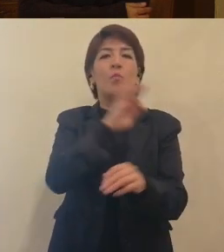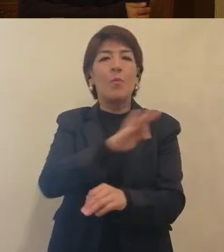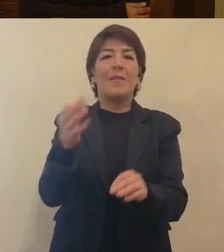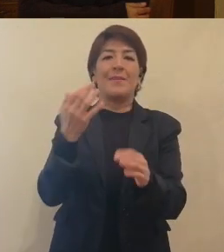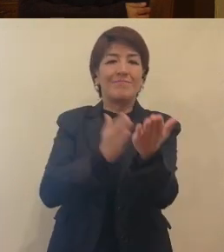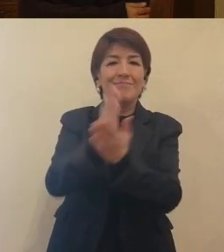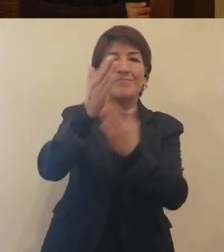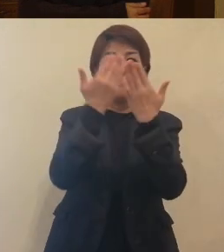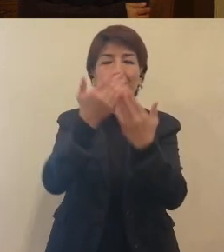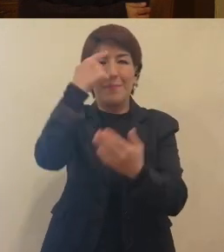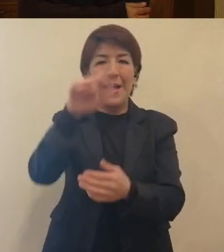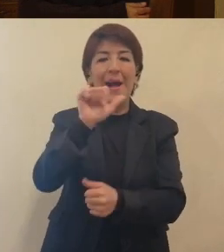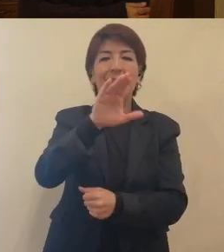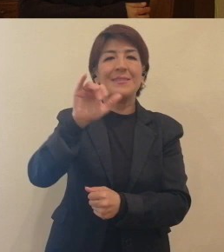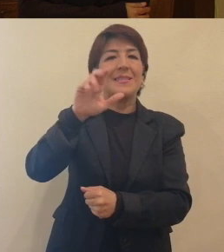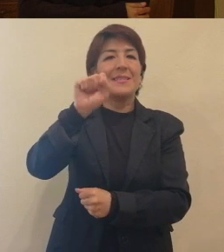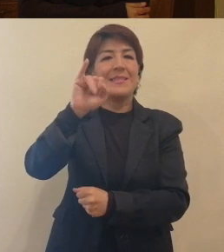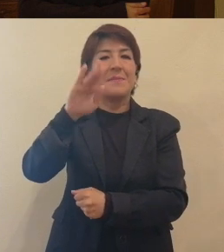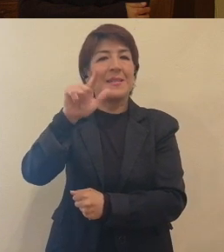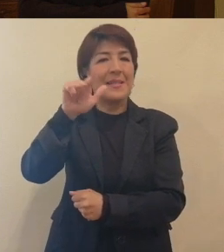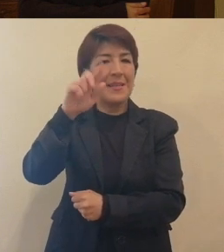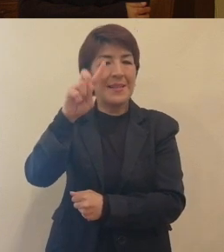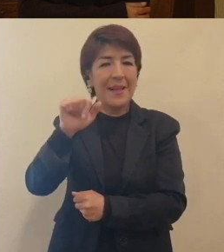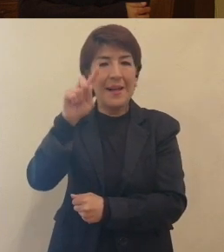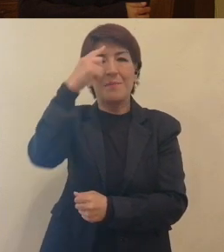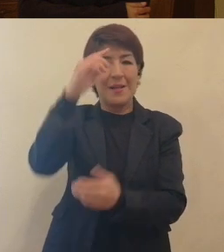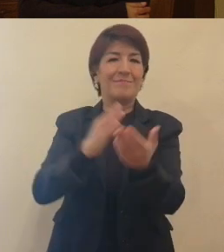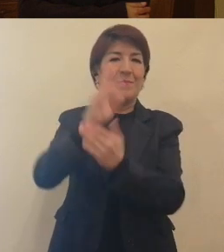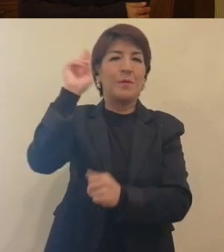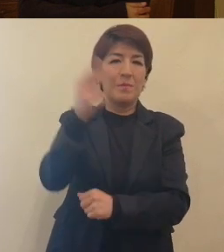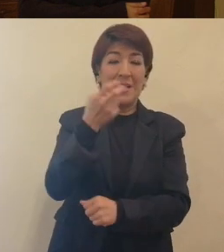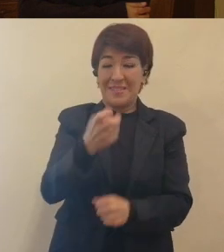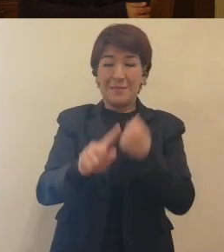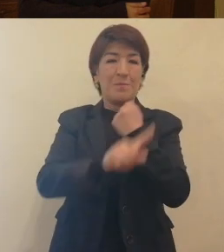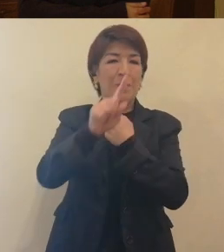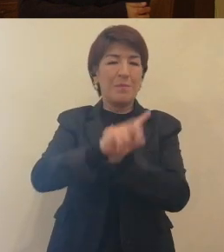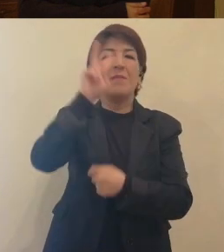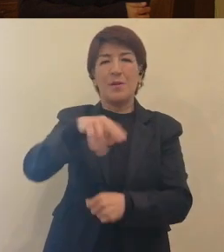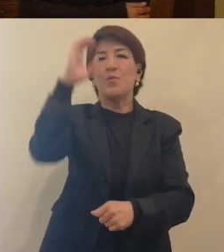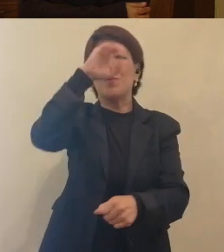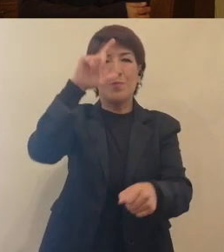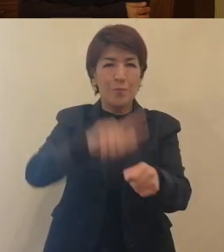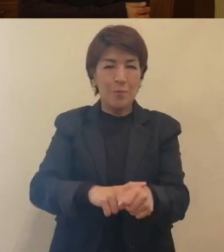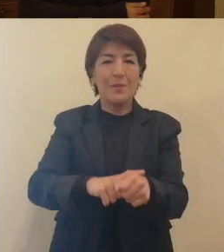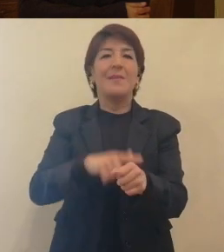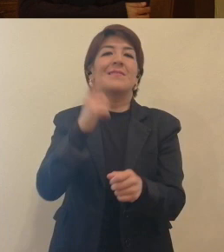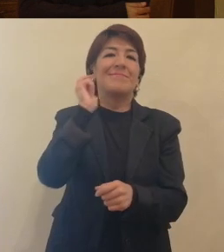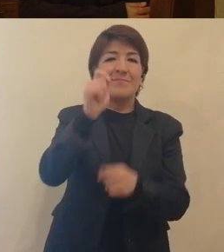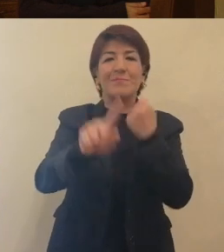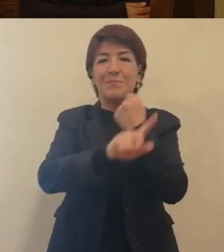discapacidad? Bueno, el problema de la accesibilidad es un problema cultural, o sea, es una